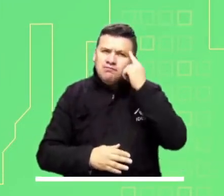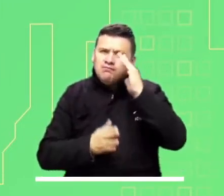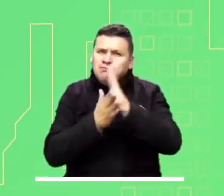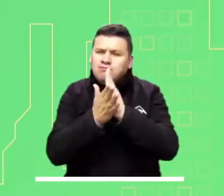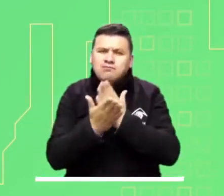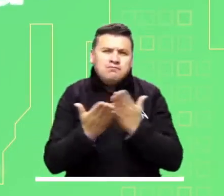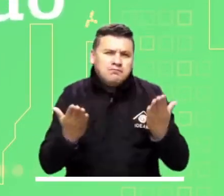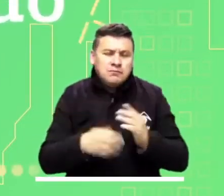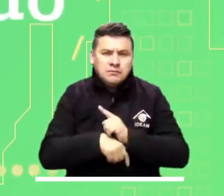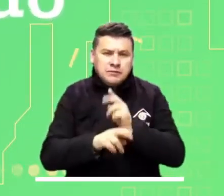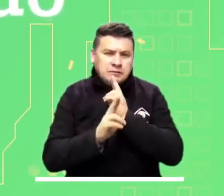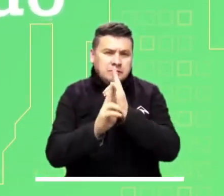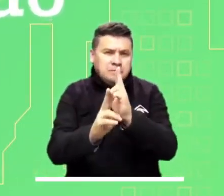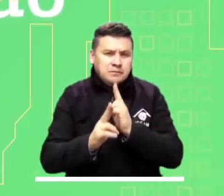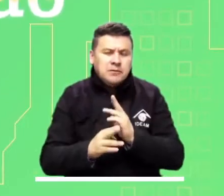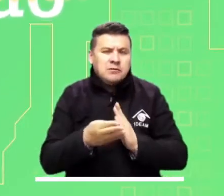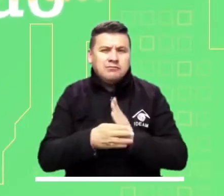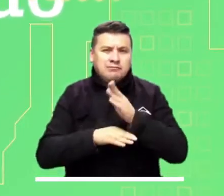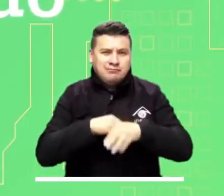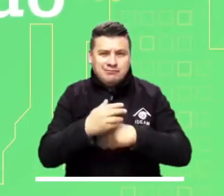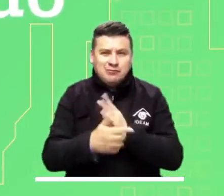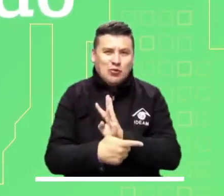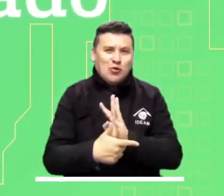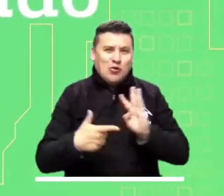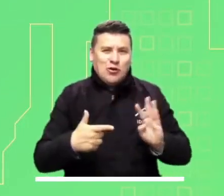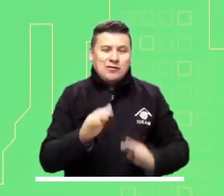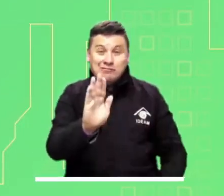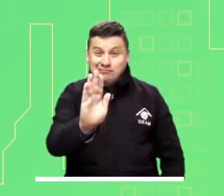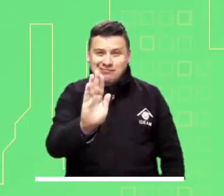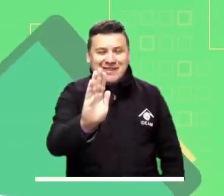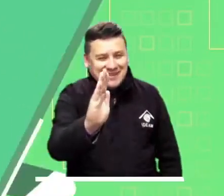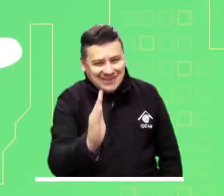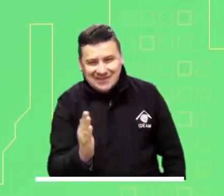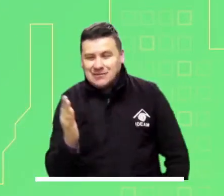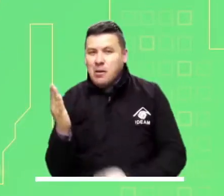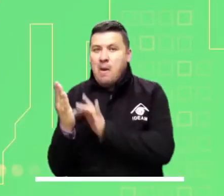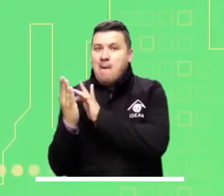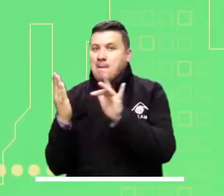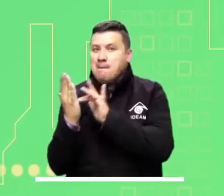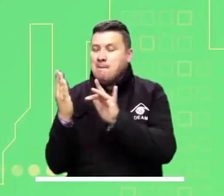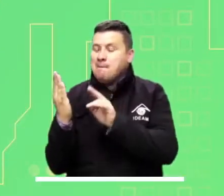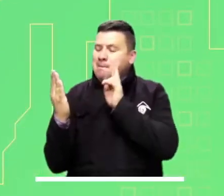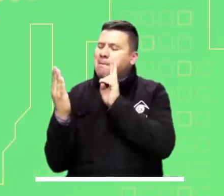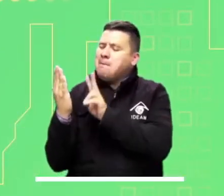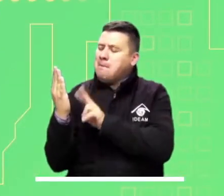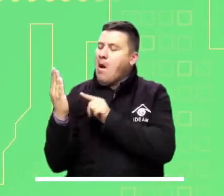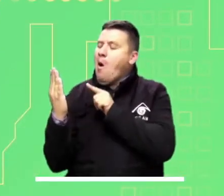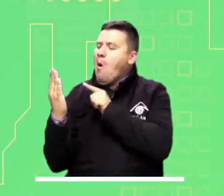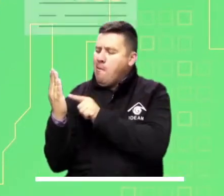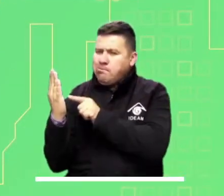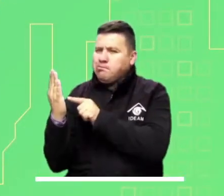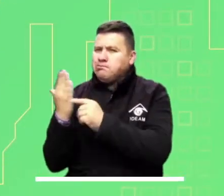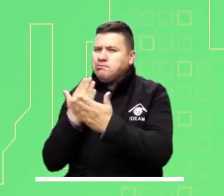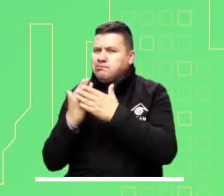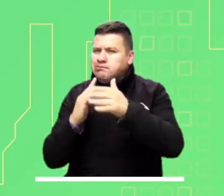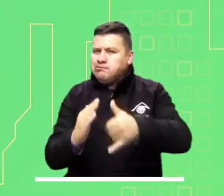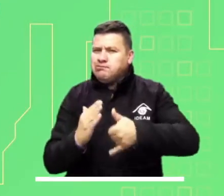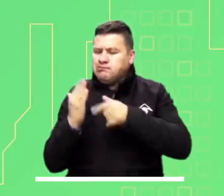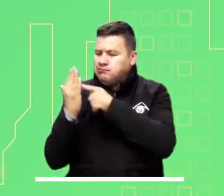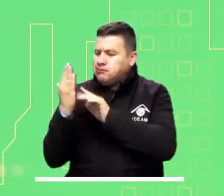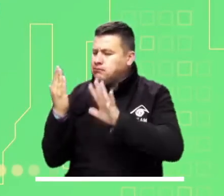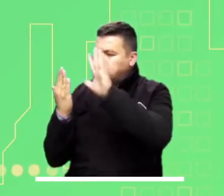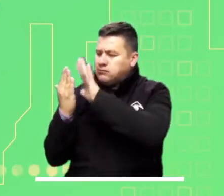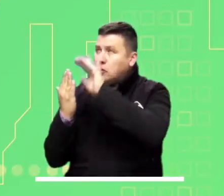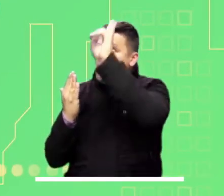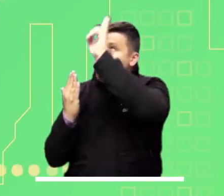Manténgase bien informado y en tiempo real a través de nuestra aplicación Mi Pronóstico. Consulte los pronósticos del estado del